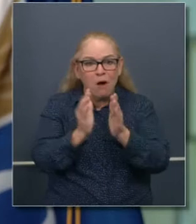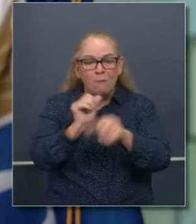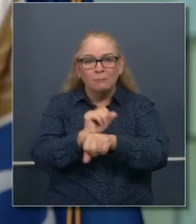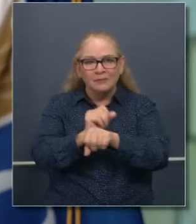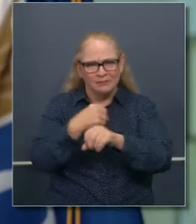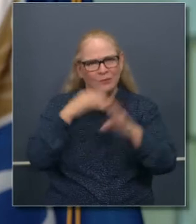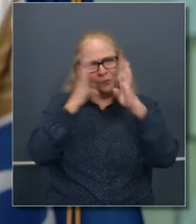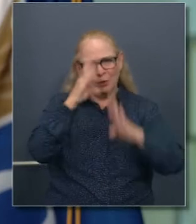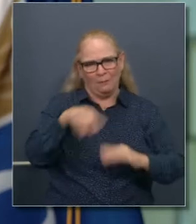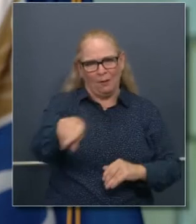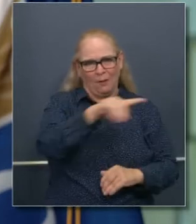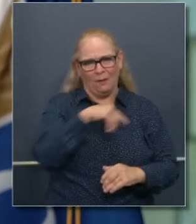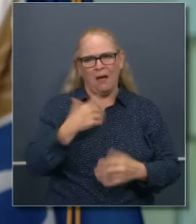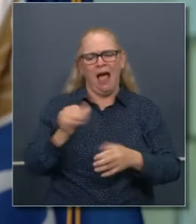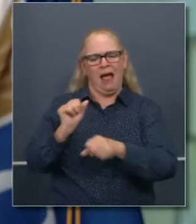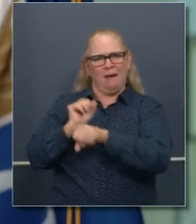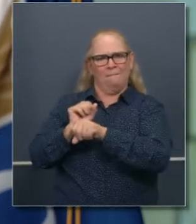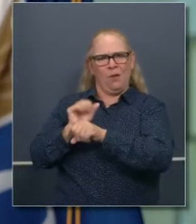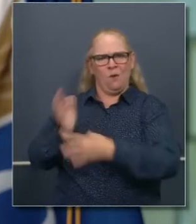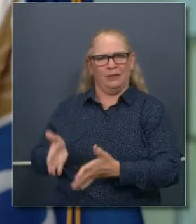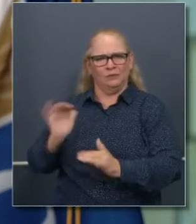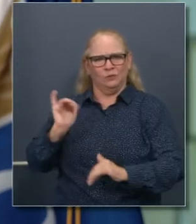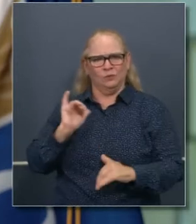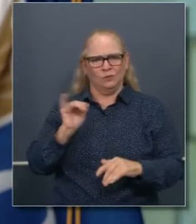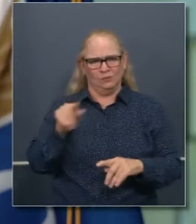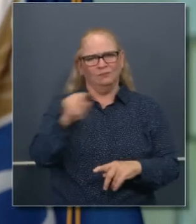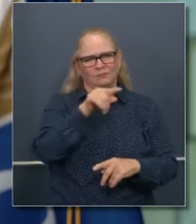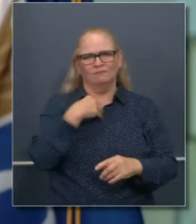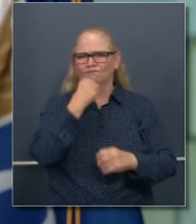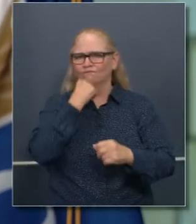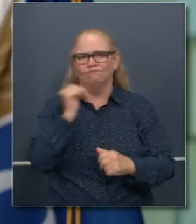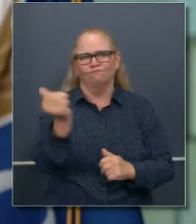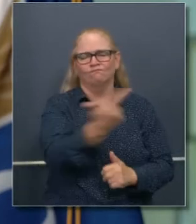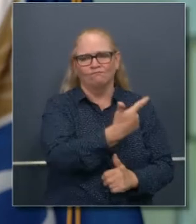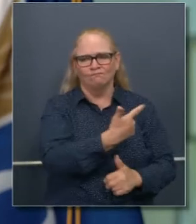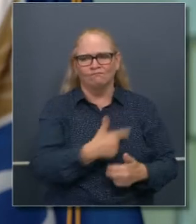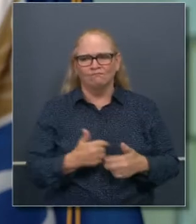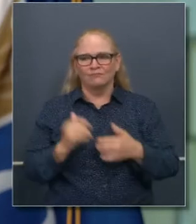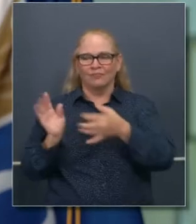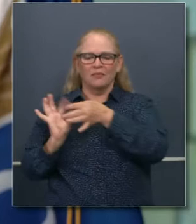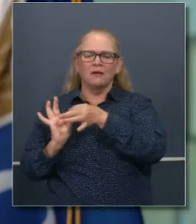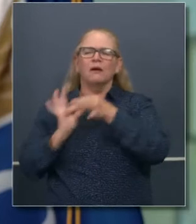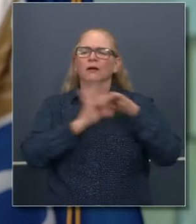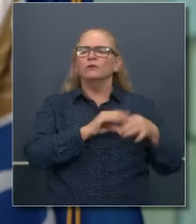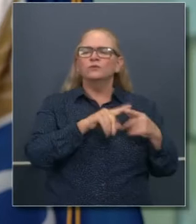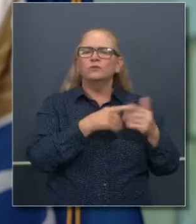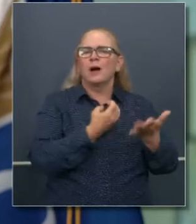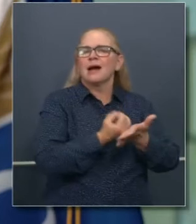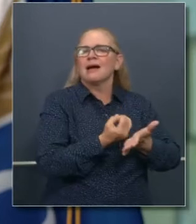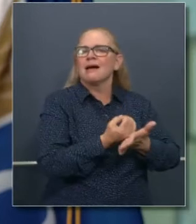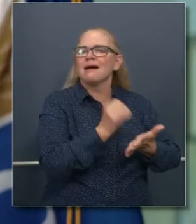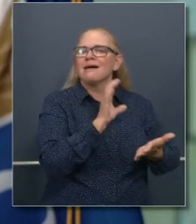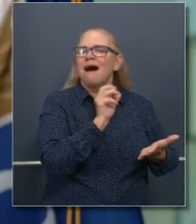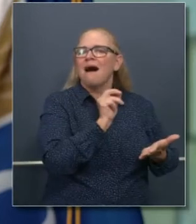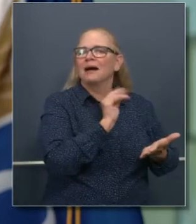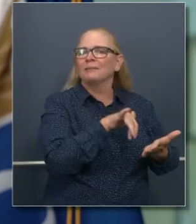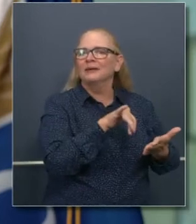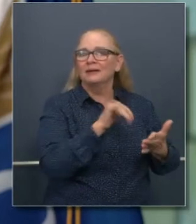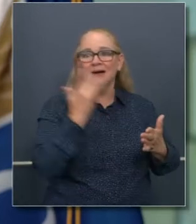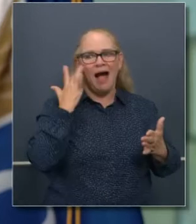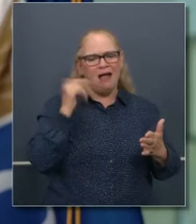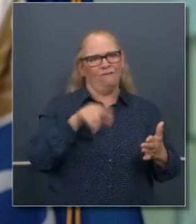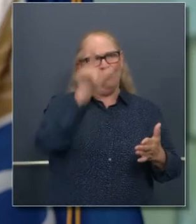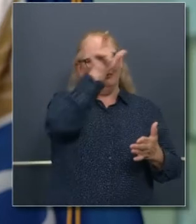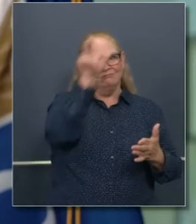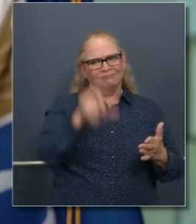a la fuerza laboral y quiero hablarles un poco más ampliamente a la economía. O sea, la quinta economía en el país del